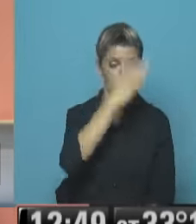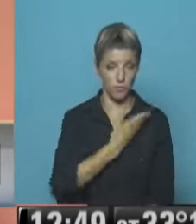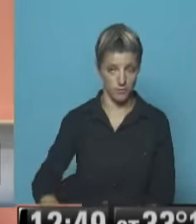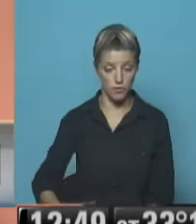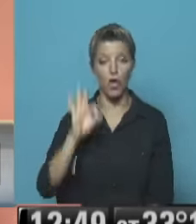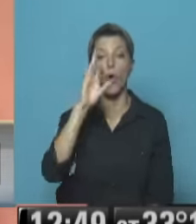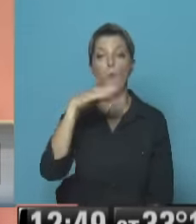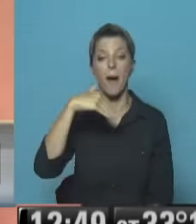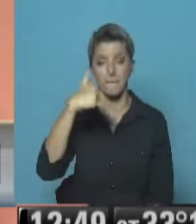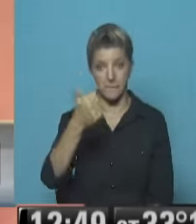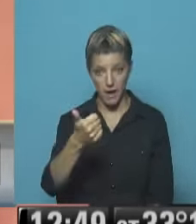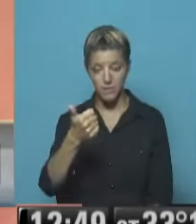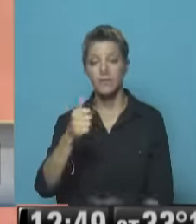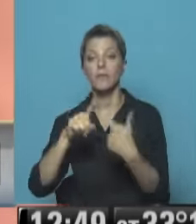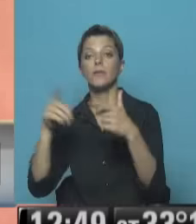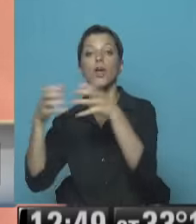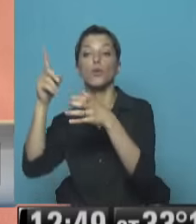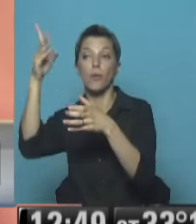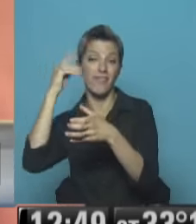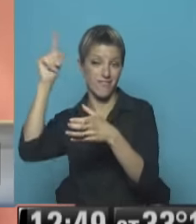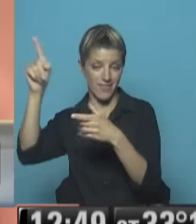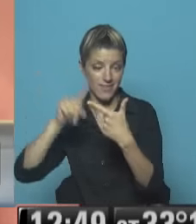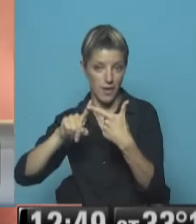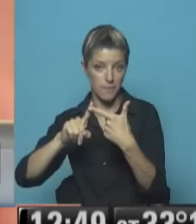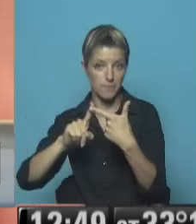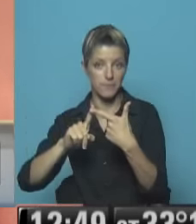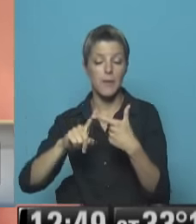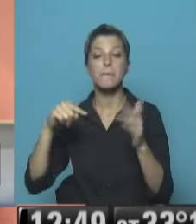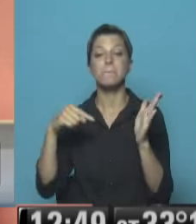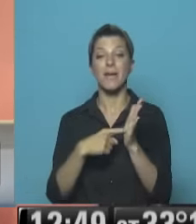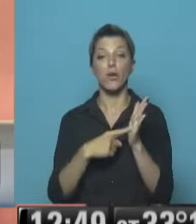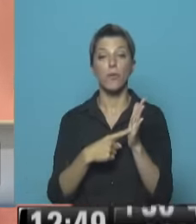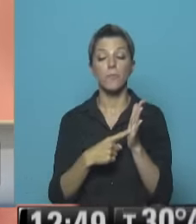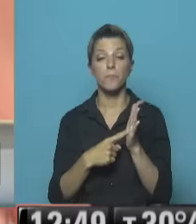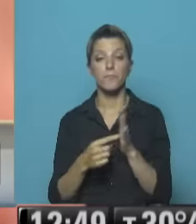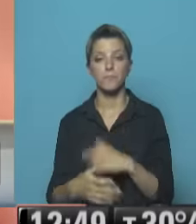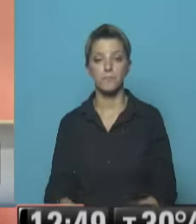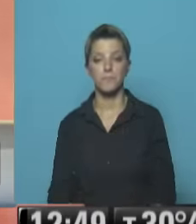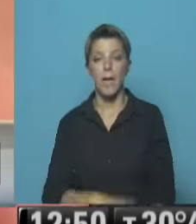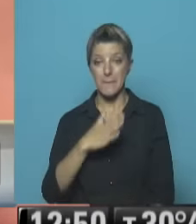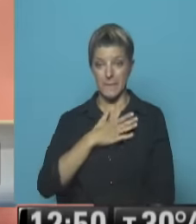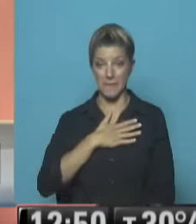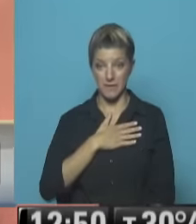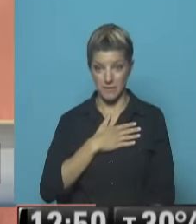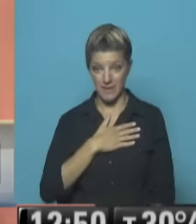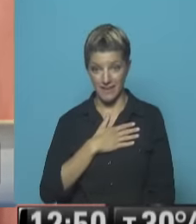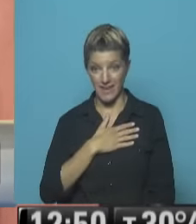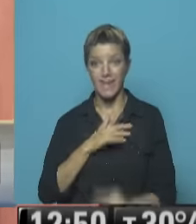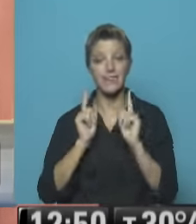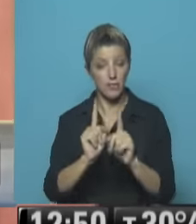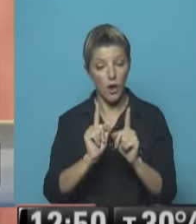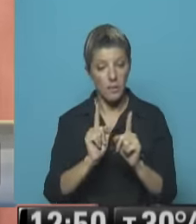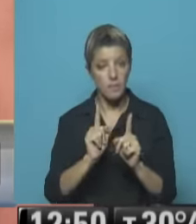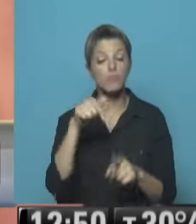Chirac Con la cohabitación francesa Pero creo que en este caso Lo que justamente Encarna esa polarización Es que el